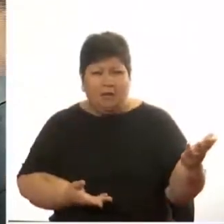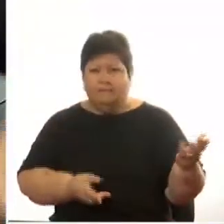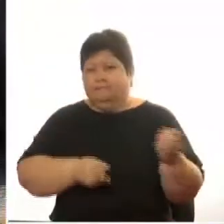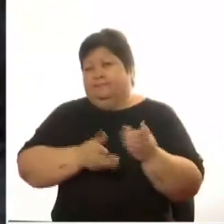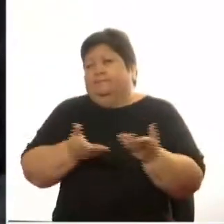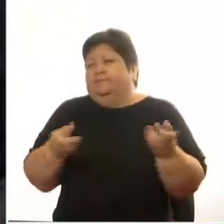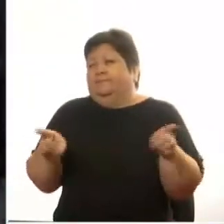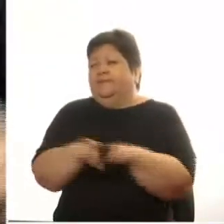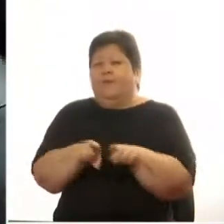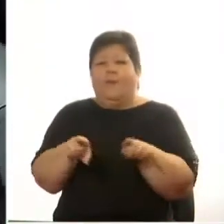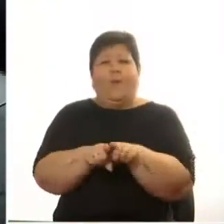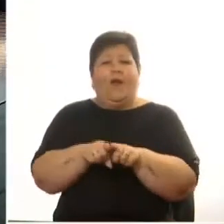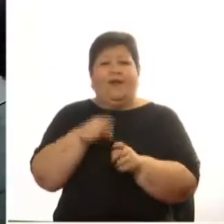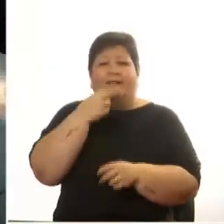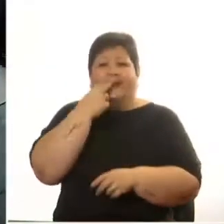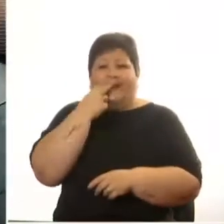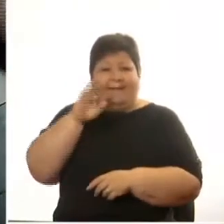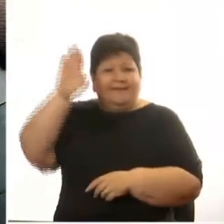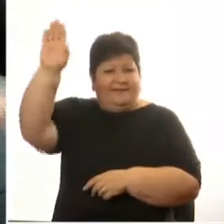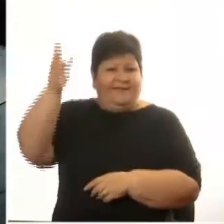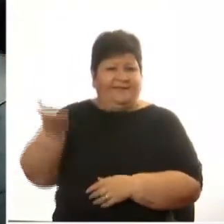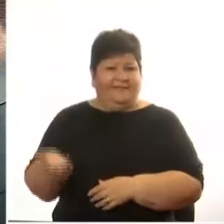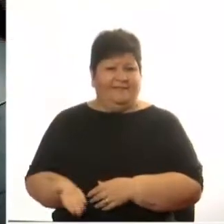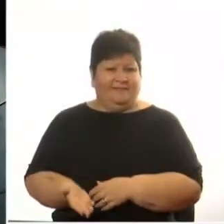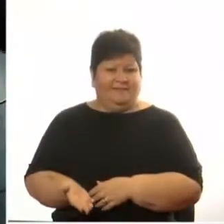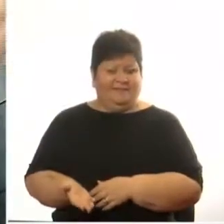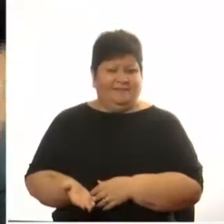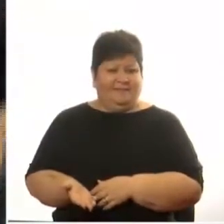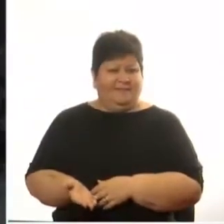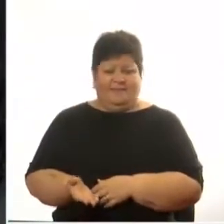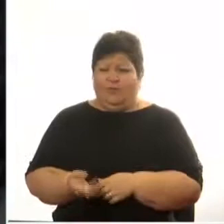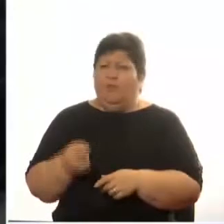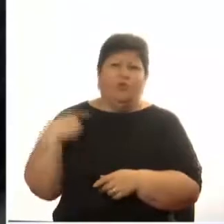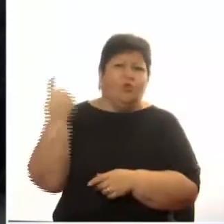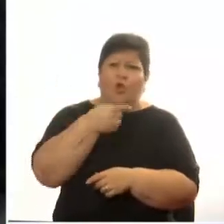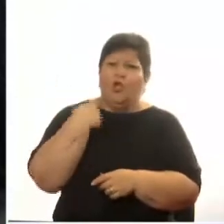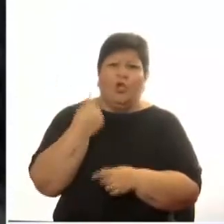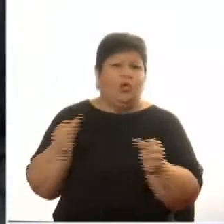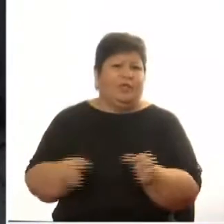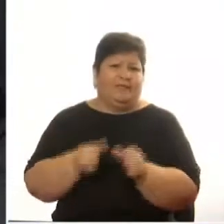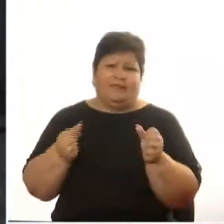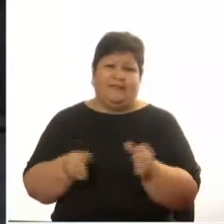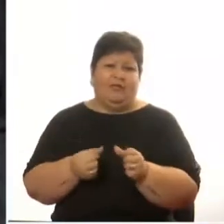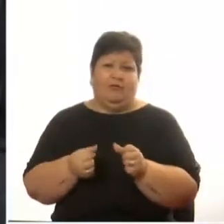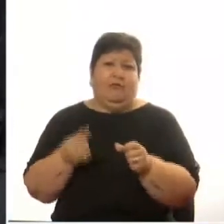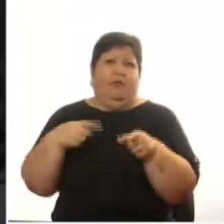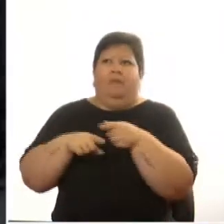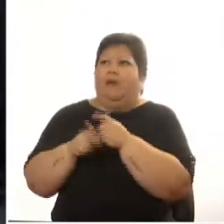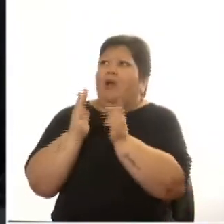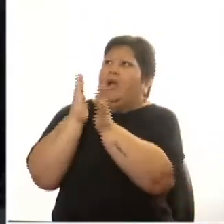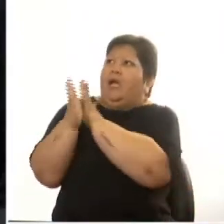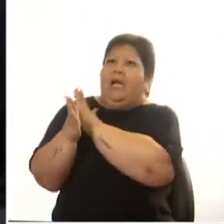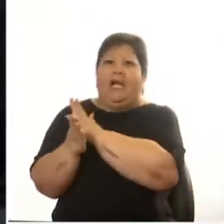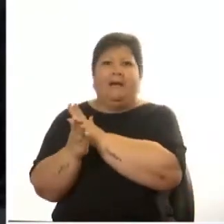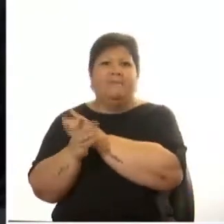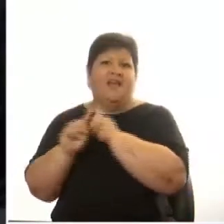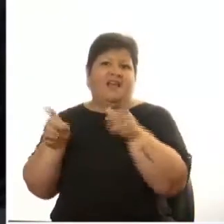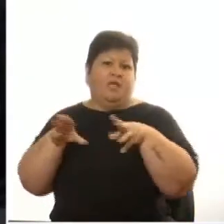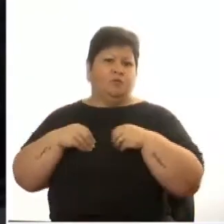Hitler como era un demente todos estos dementes que hicieron lo que hicieron pero no por eso tiene que escapar a su responsabilidad